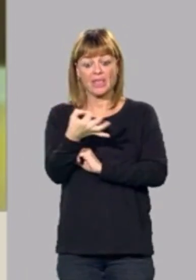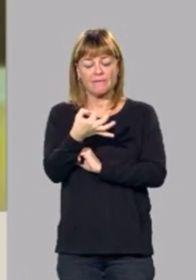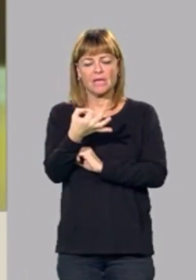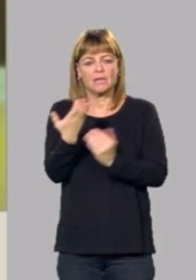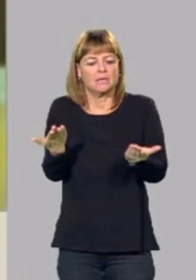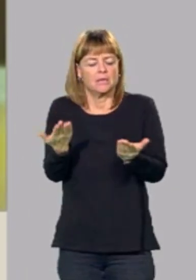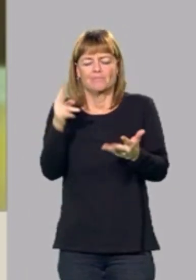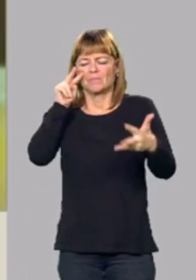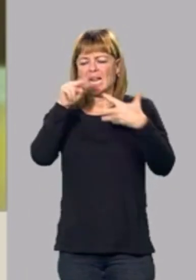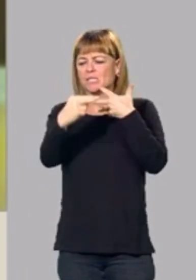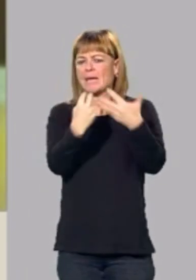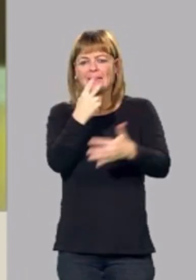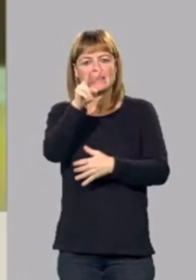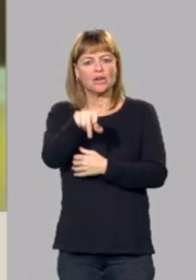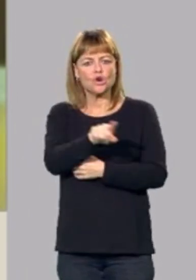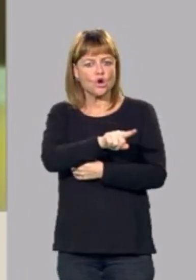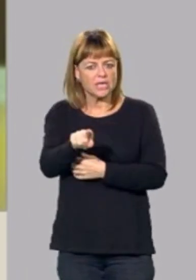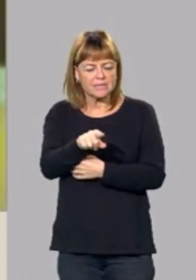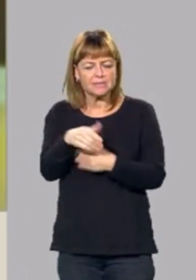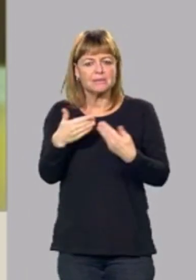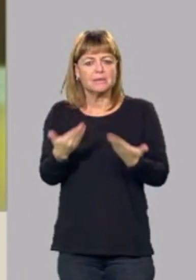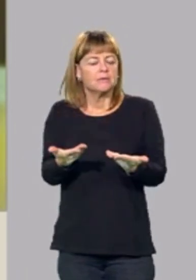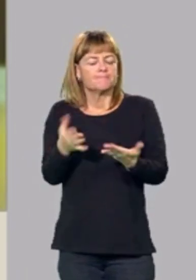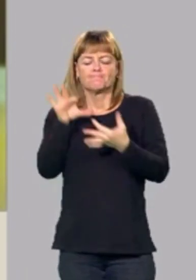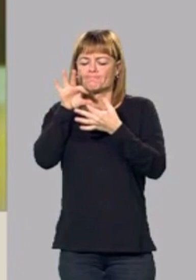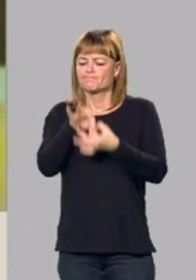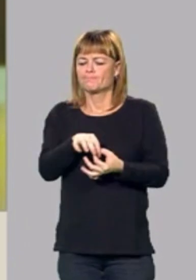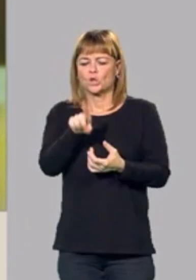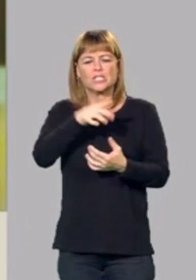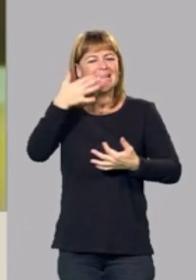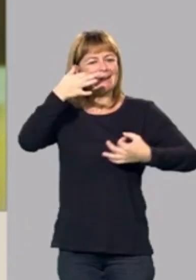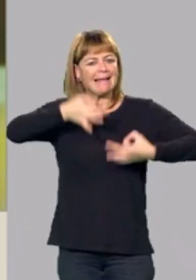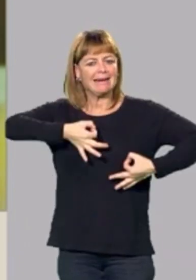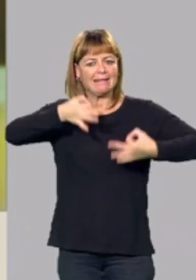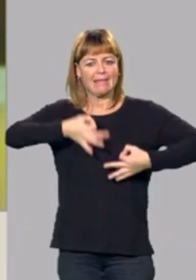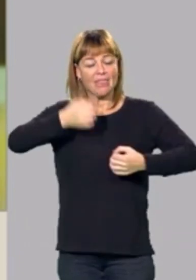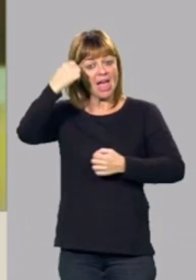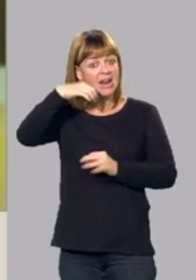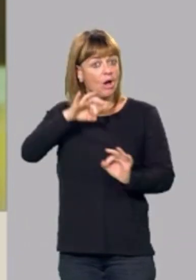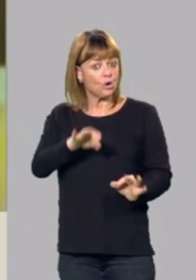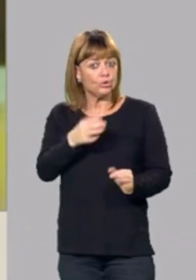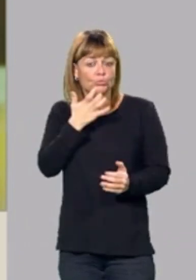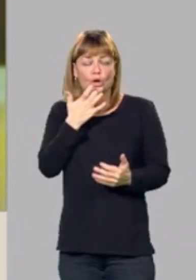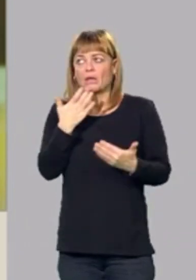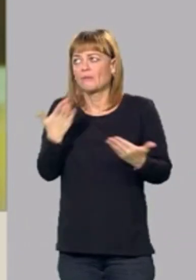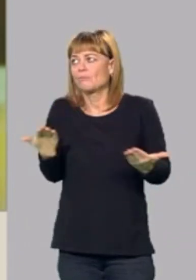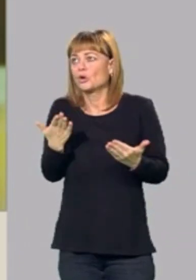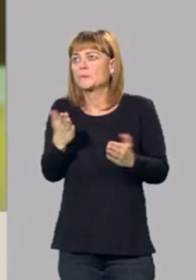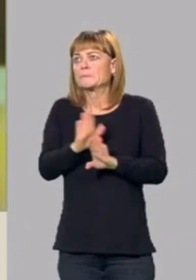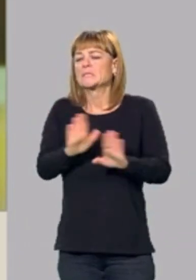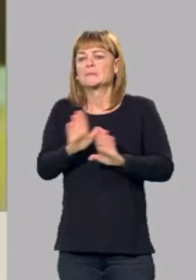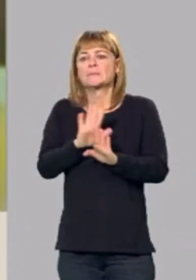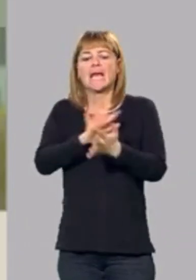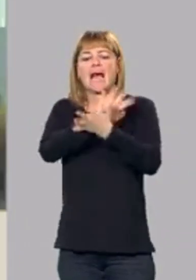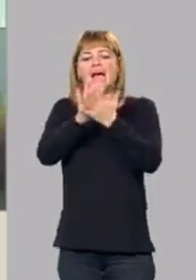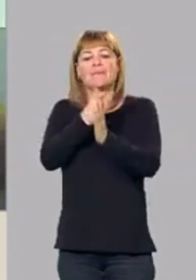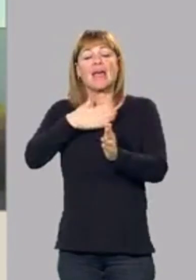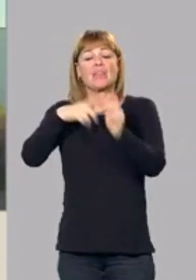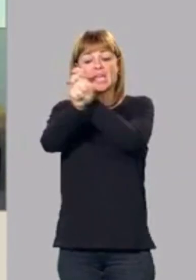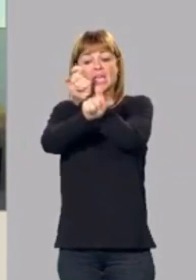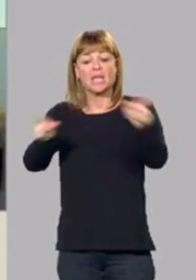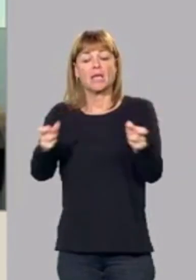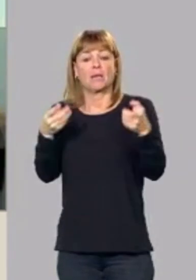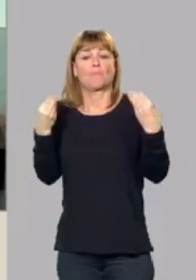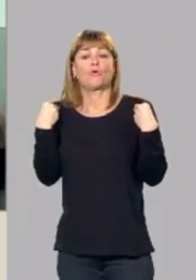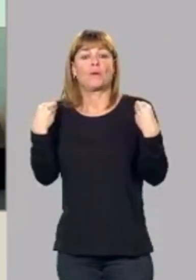transparente. No se tiene en cuenta la realidad de Aragón, por ejemplo, solamente se cuenta la población, el número de